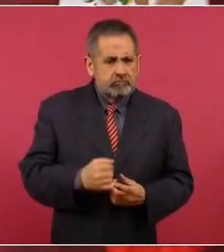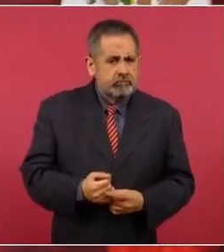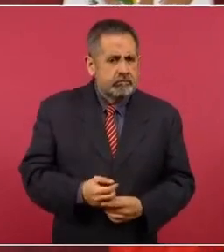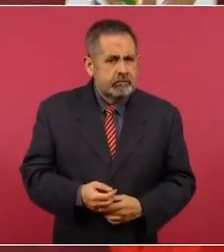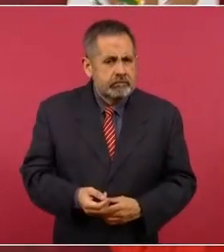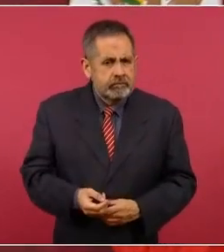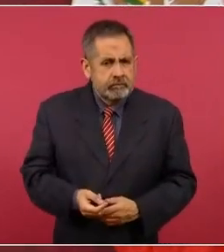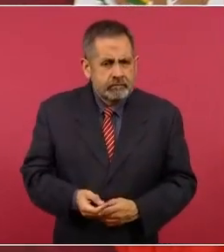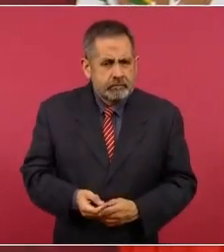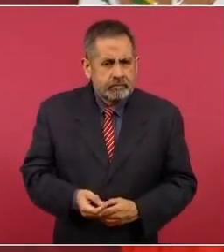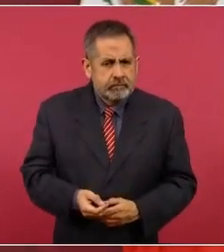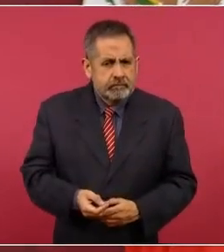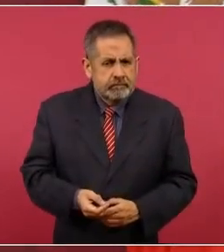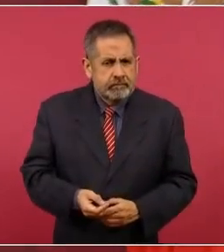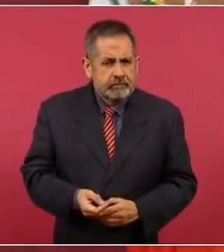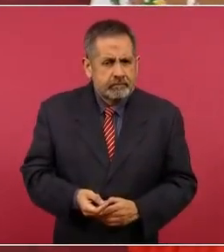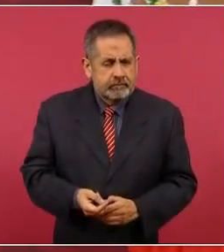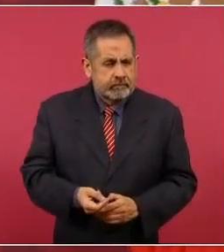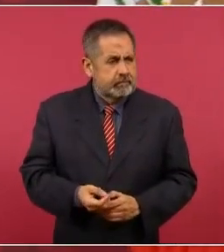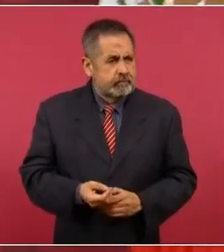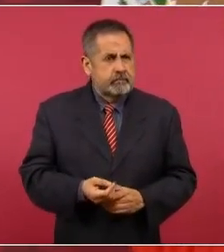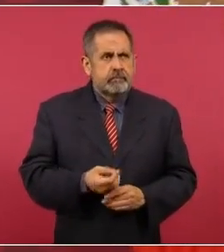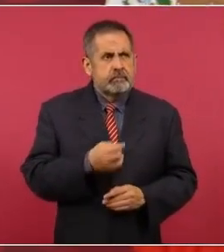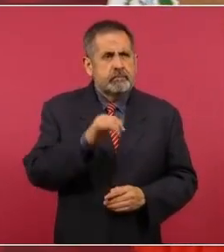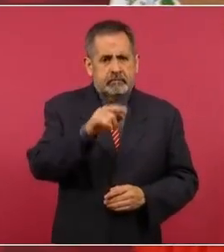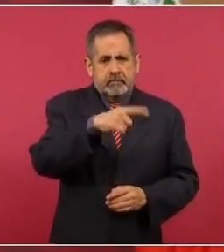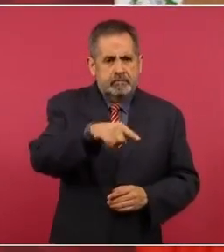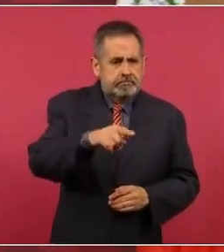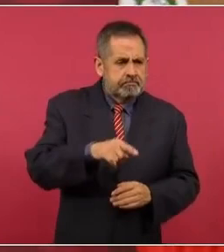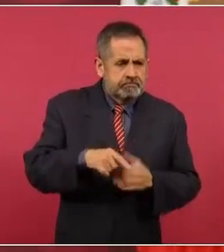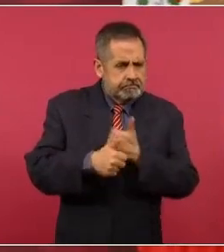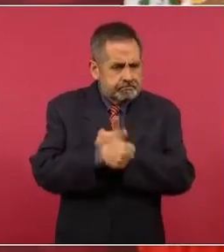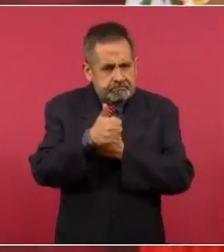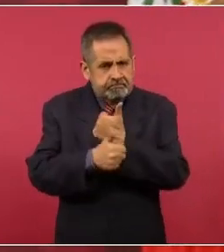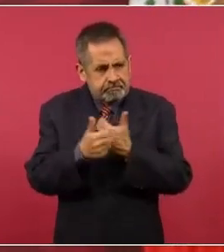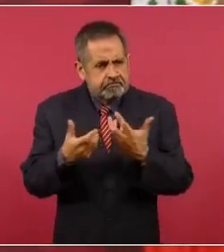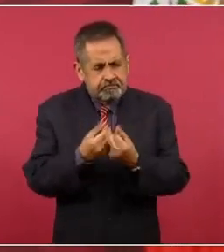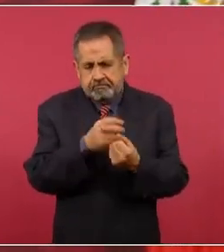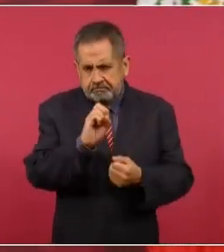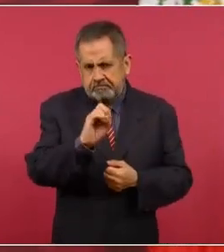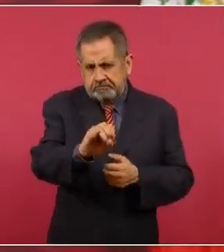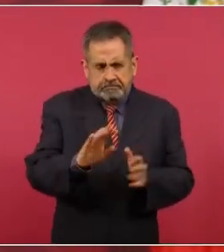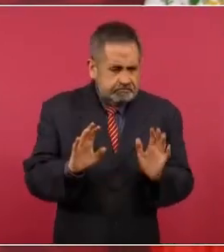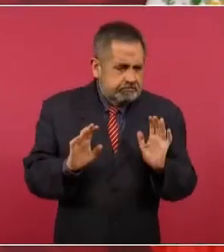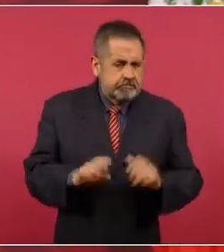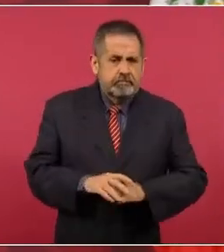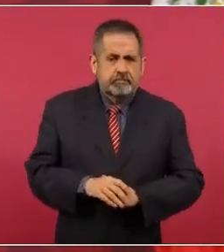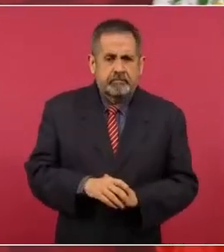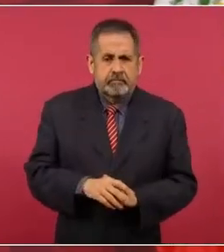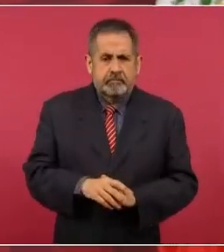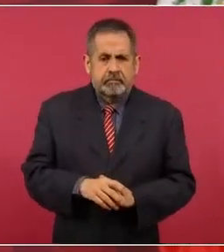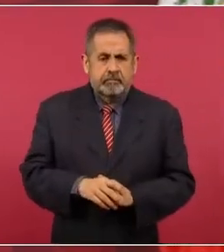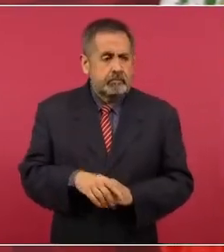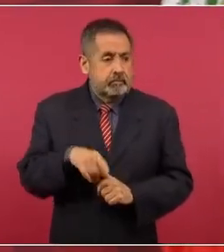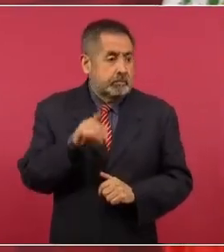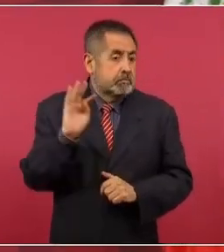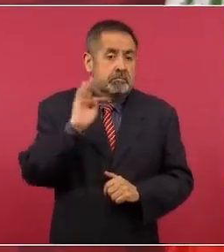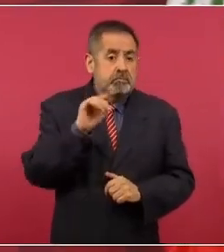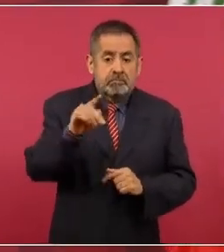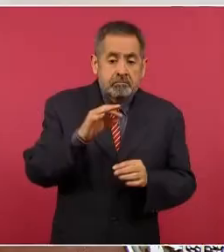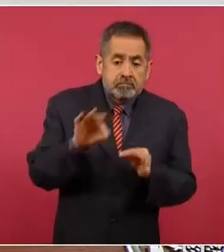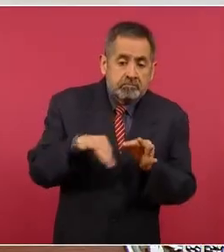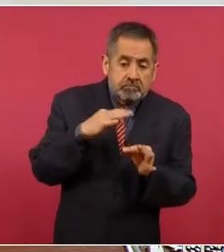ellos están participando y si cumplen